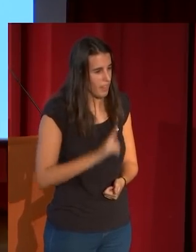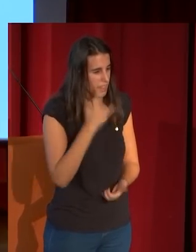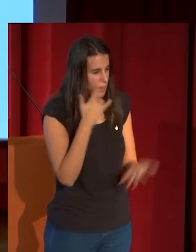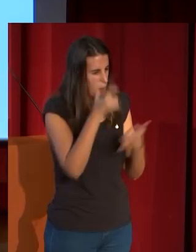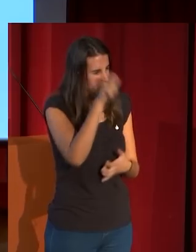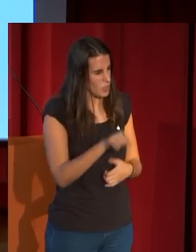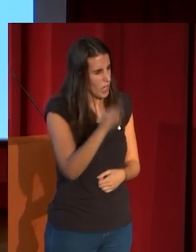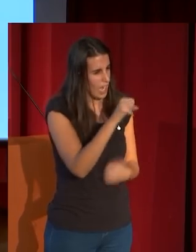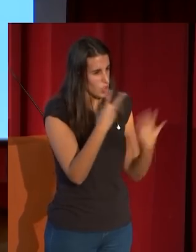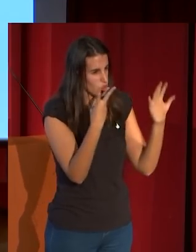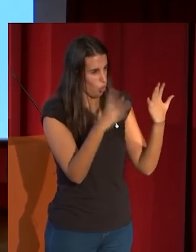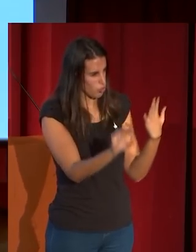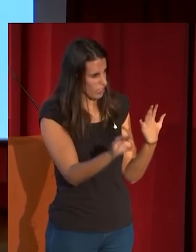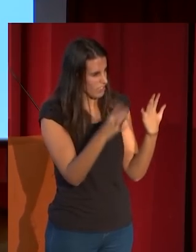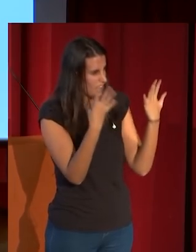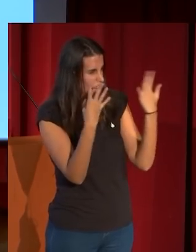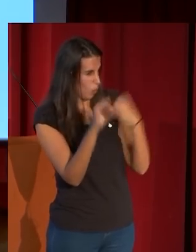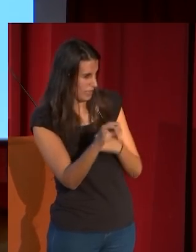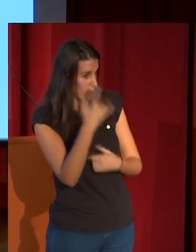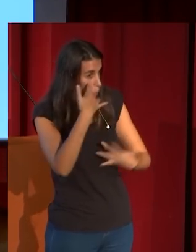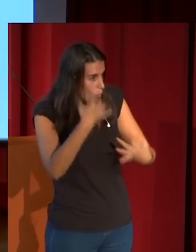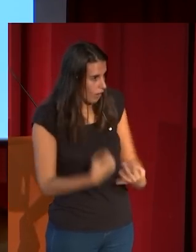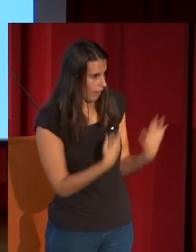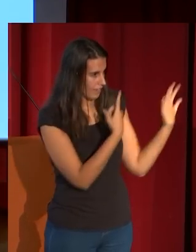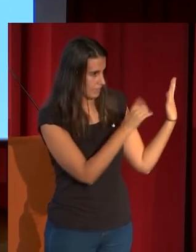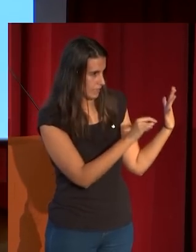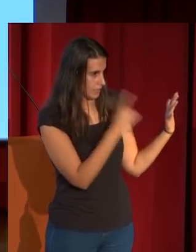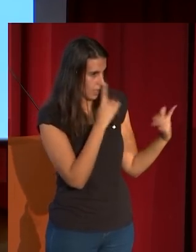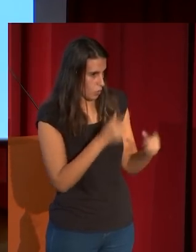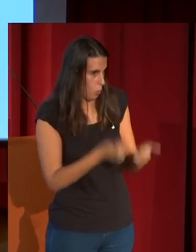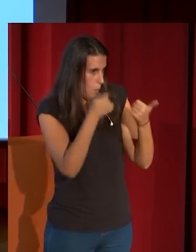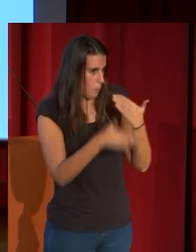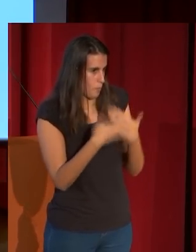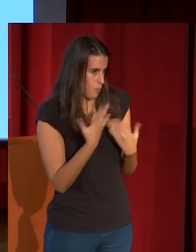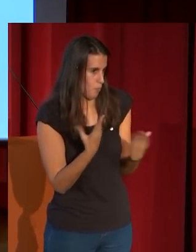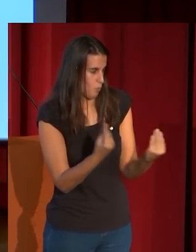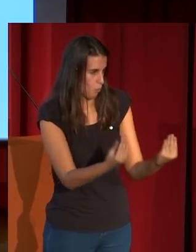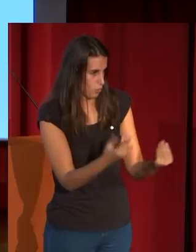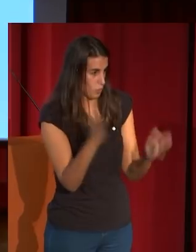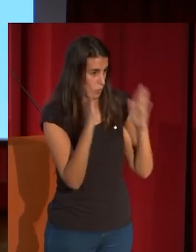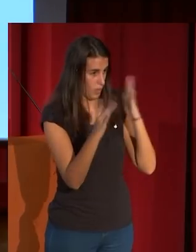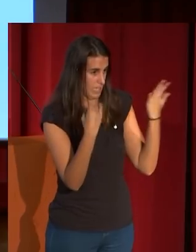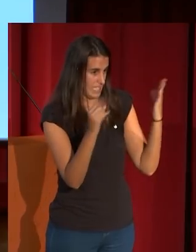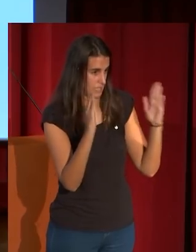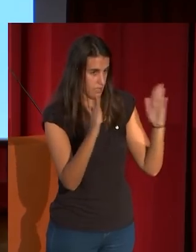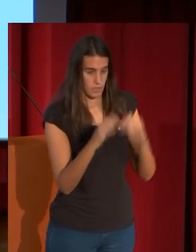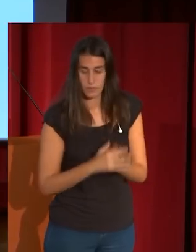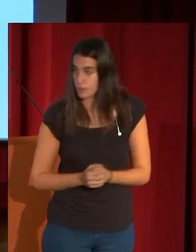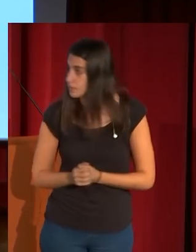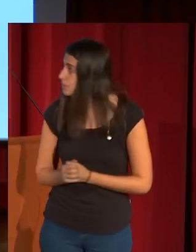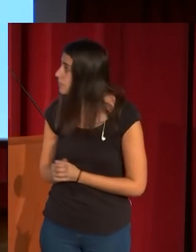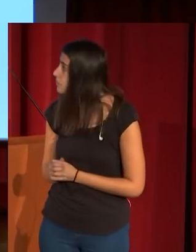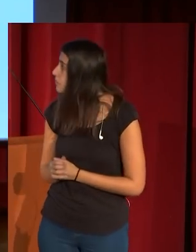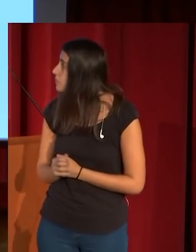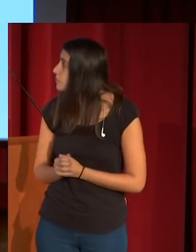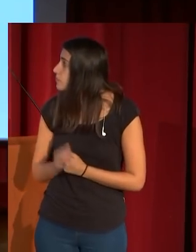en los años 80 o 90 en ese sentido de la belleza simbolista, pero no, estamos en los 60. Aquí tienen